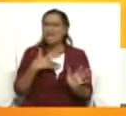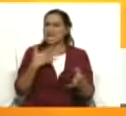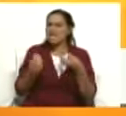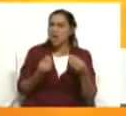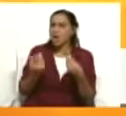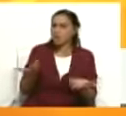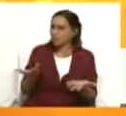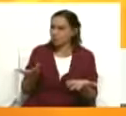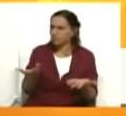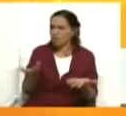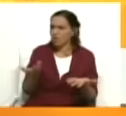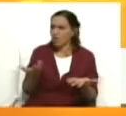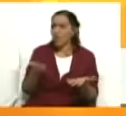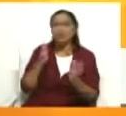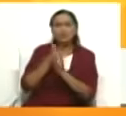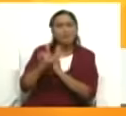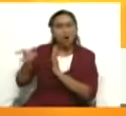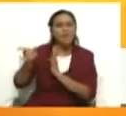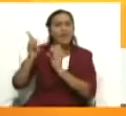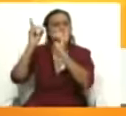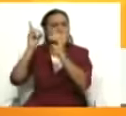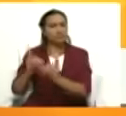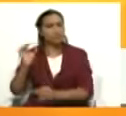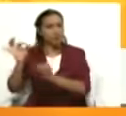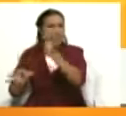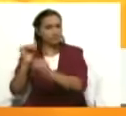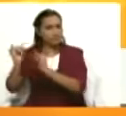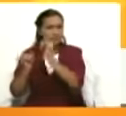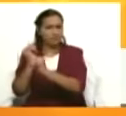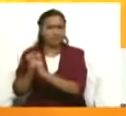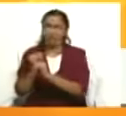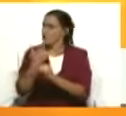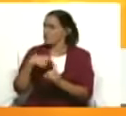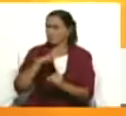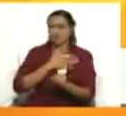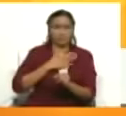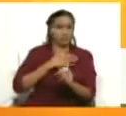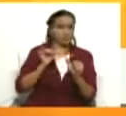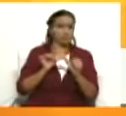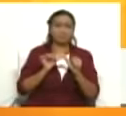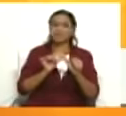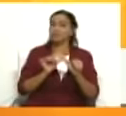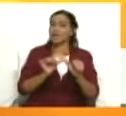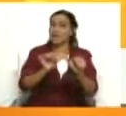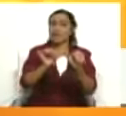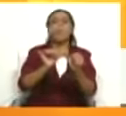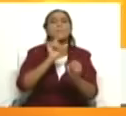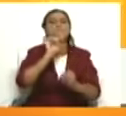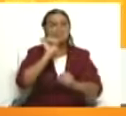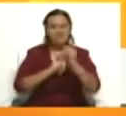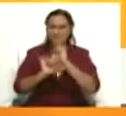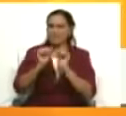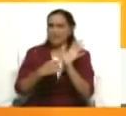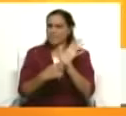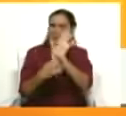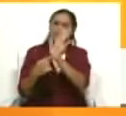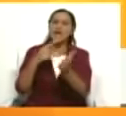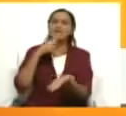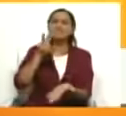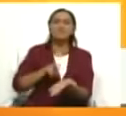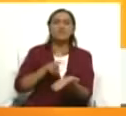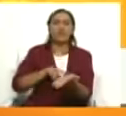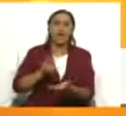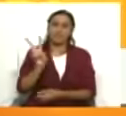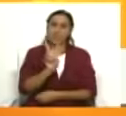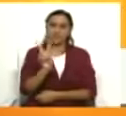vamos a seguir ejerciendo todos los recursos que existan para defender la verdad de Venezuela y que se sepa,